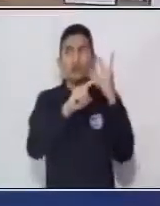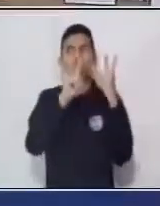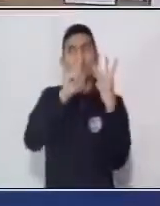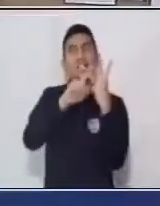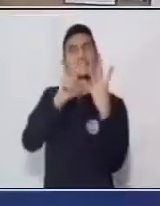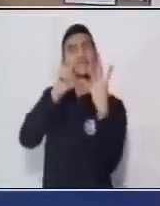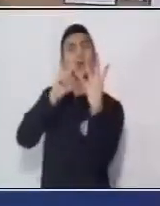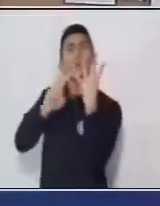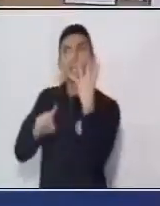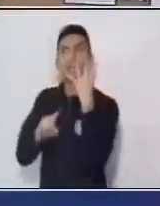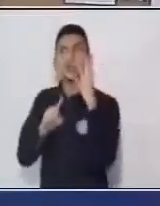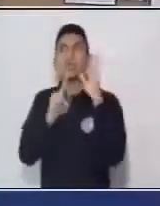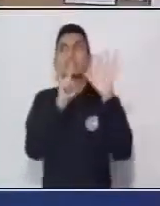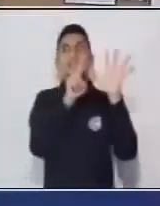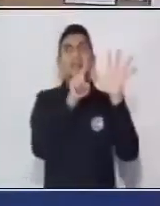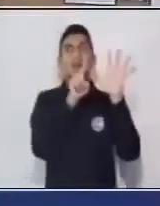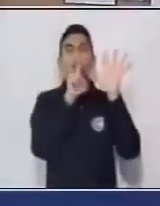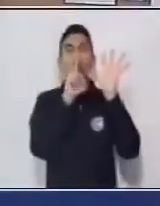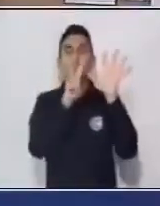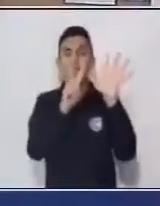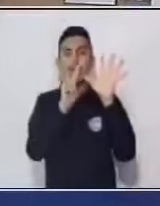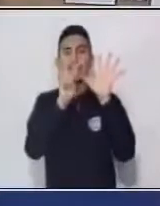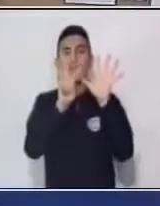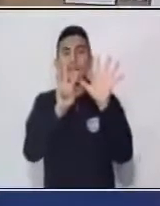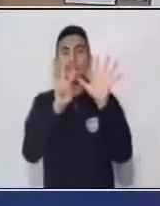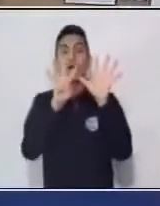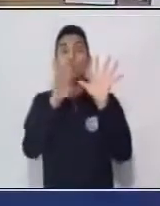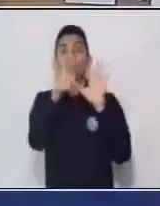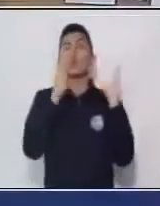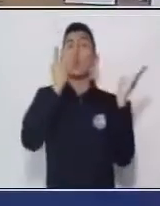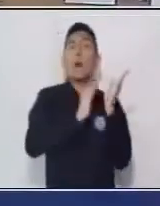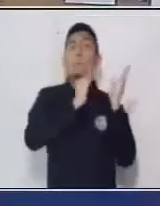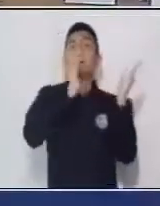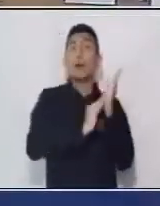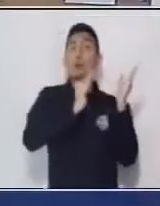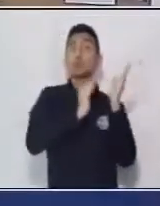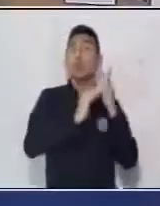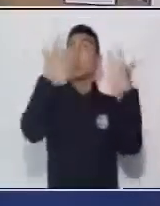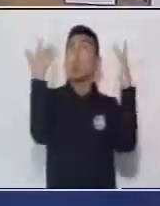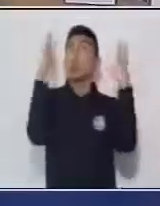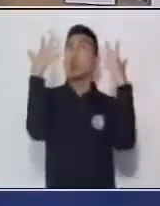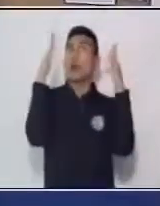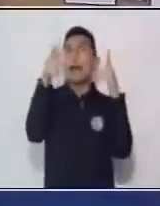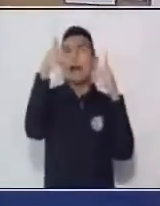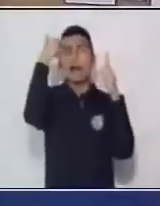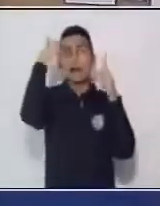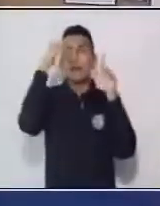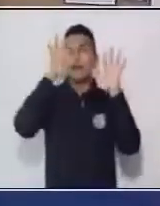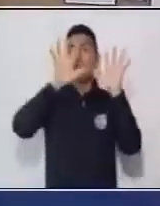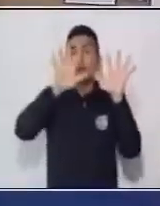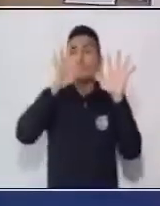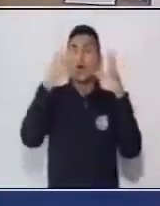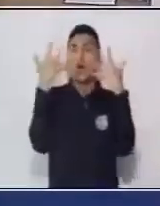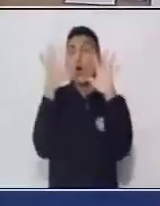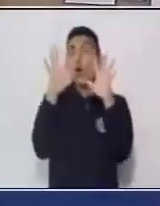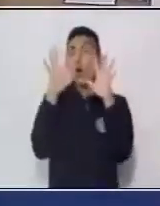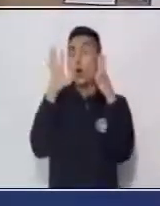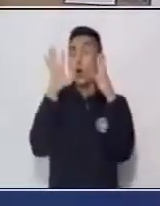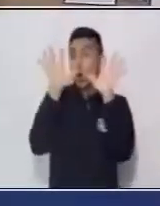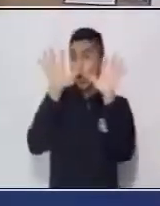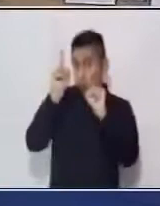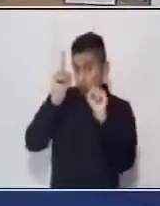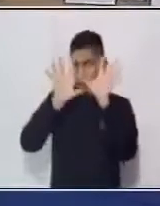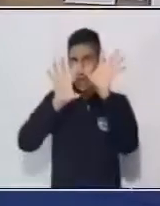tres, cuatro, cinco, seis, siete, ocho, ocho, nueve, diez, once,